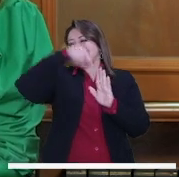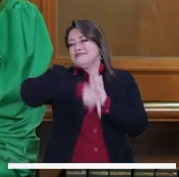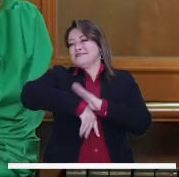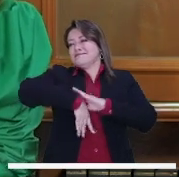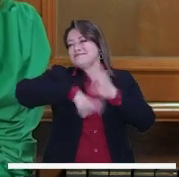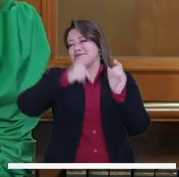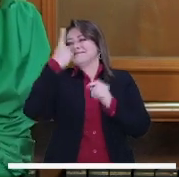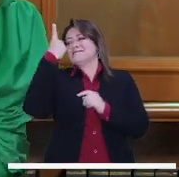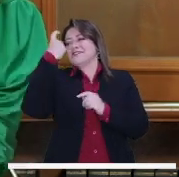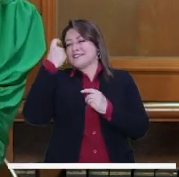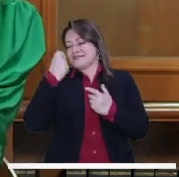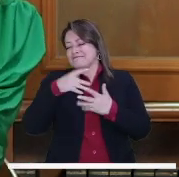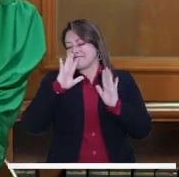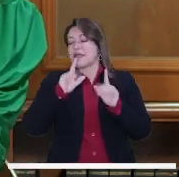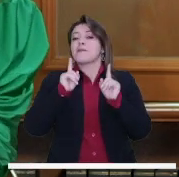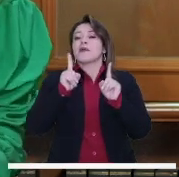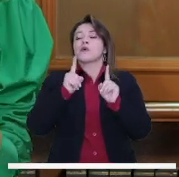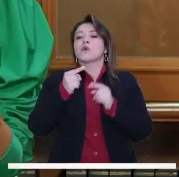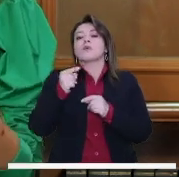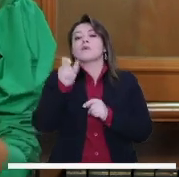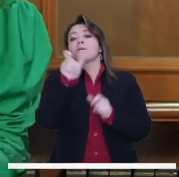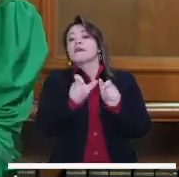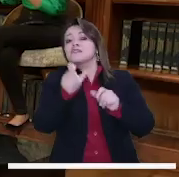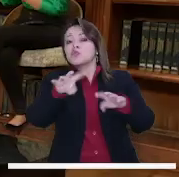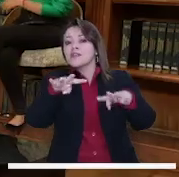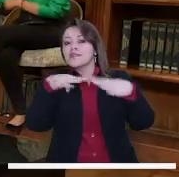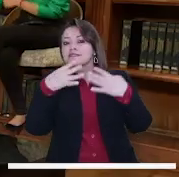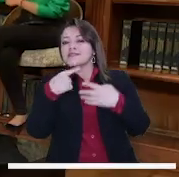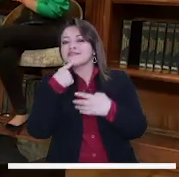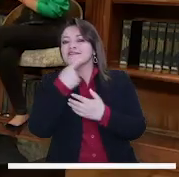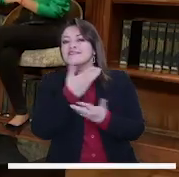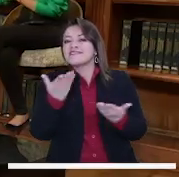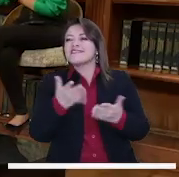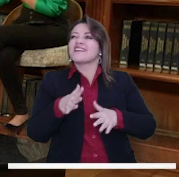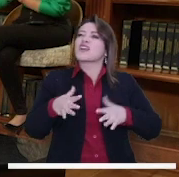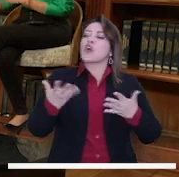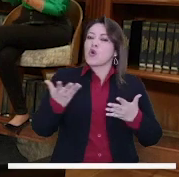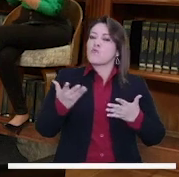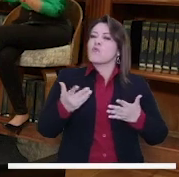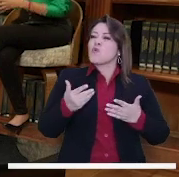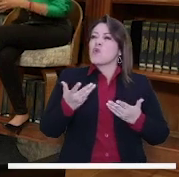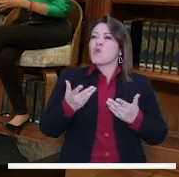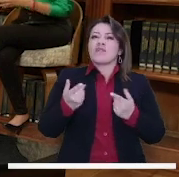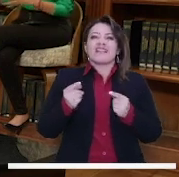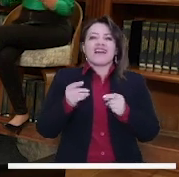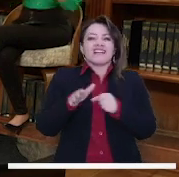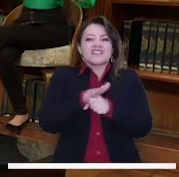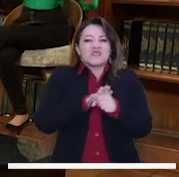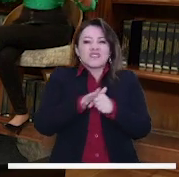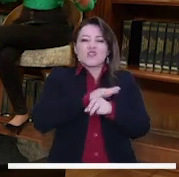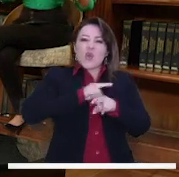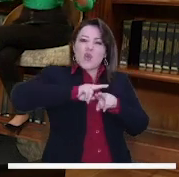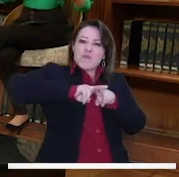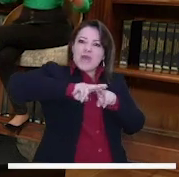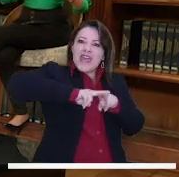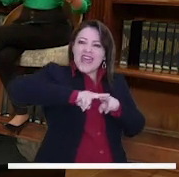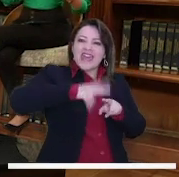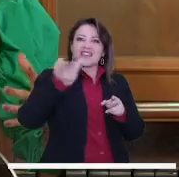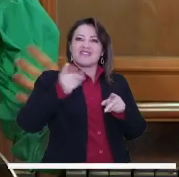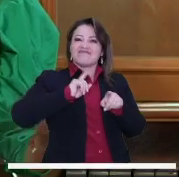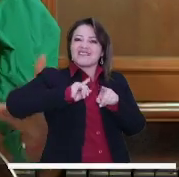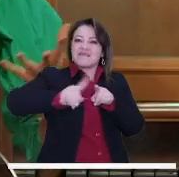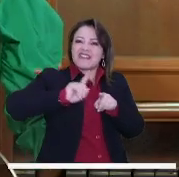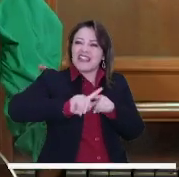este proceso, pero ¿qué podríamos decirle a la gente como un parte de pronto de tranquilidad en esta polémica con la construcción, con lo que